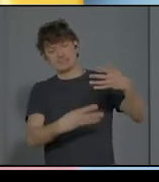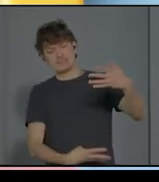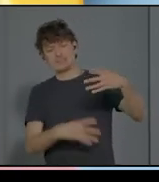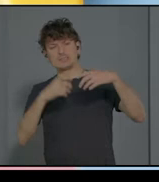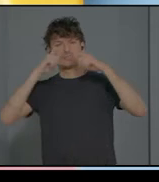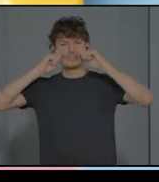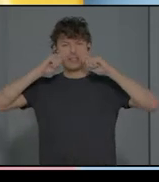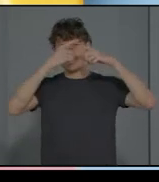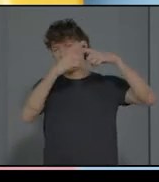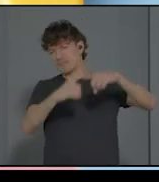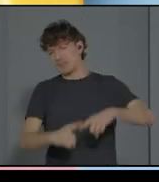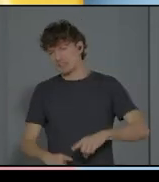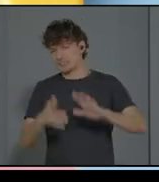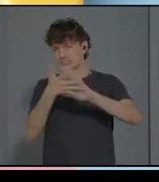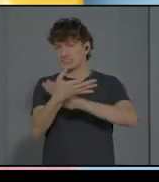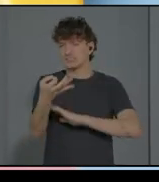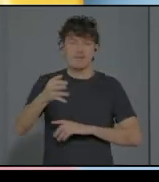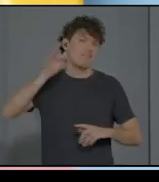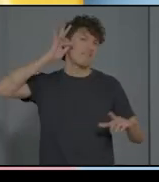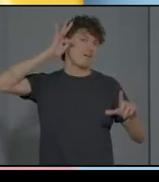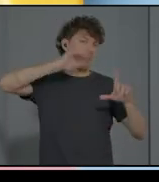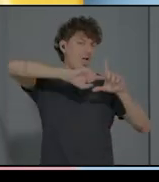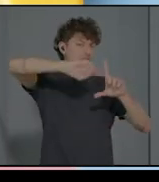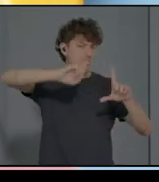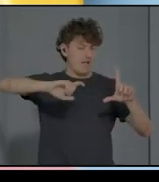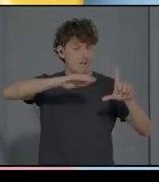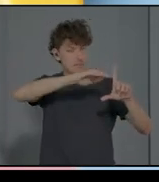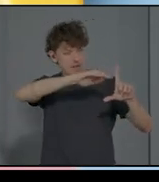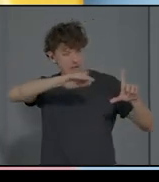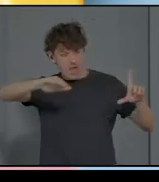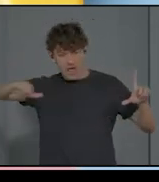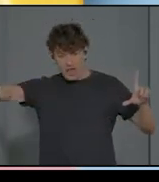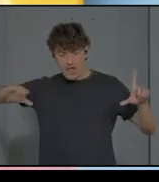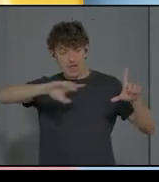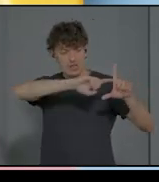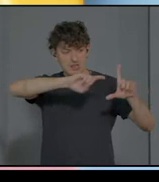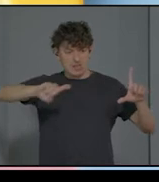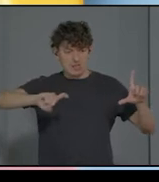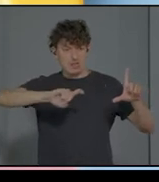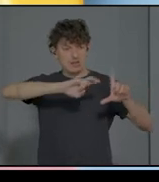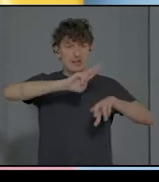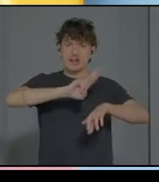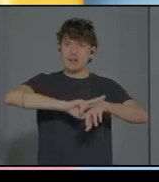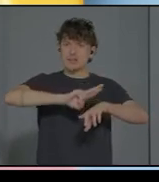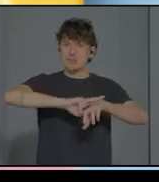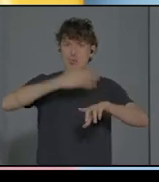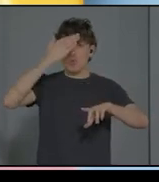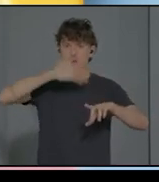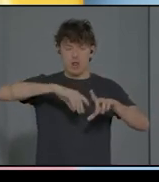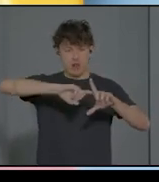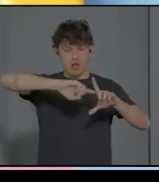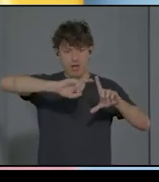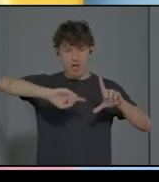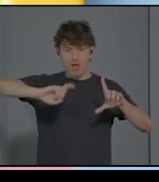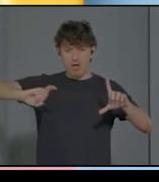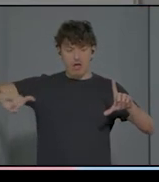más plana. No hay ritmo. Por lo tanto, no hay una alternancia entre picos. Y